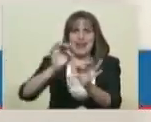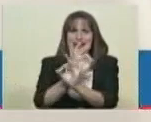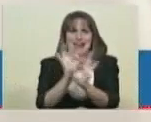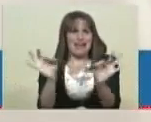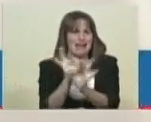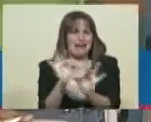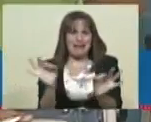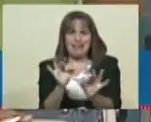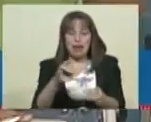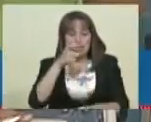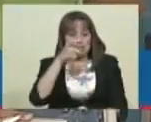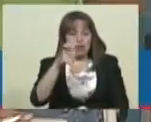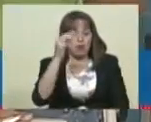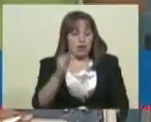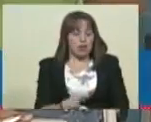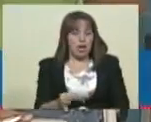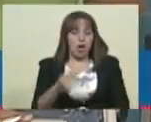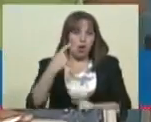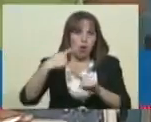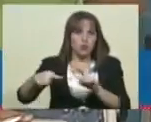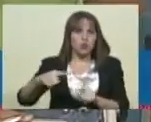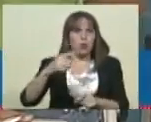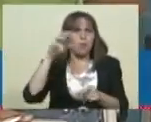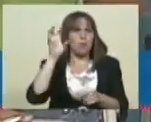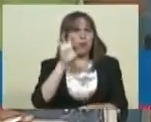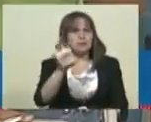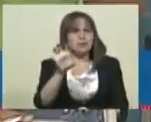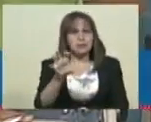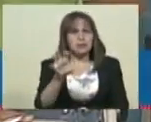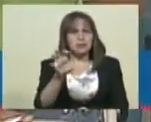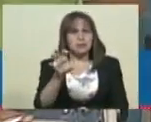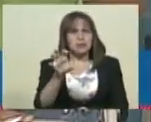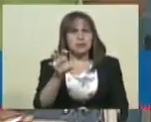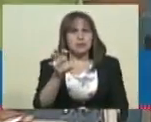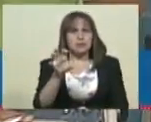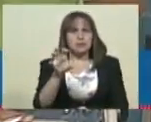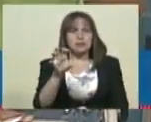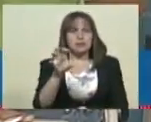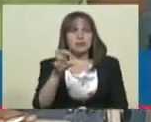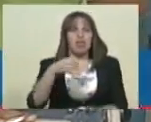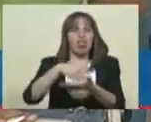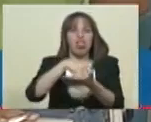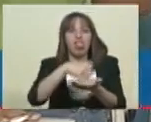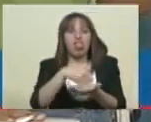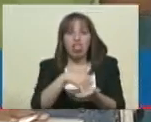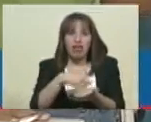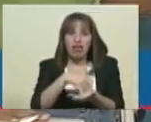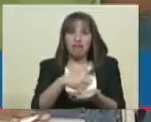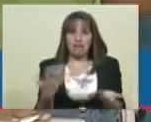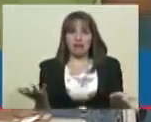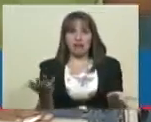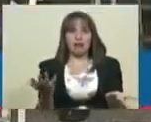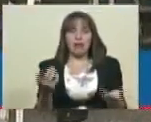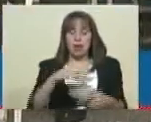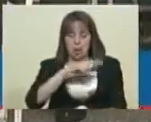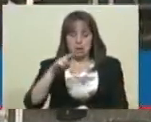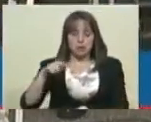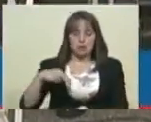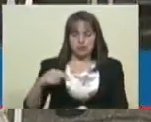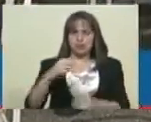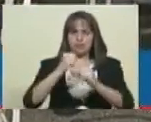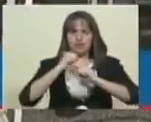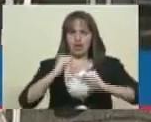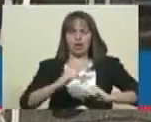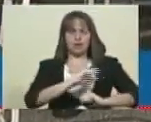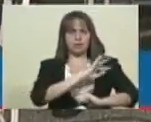de seguridad que son en otros países con bastante más fragilidad, nosotros estamos acostumbrados a una gran